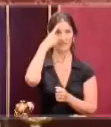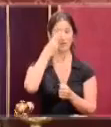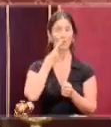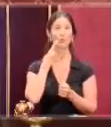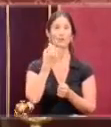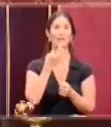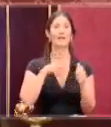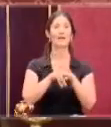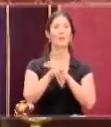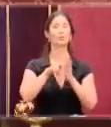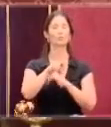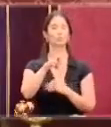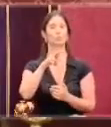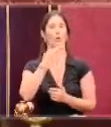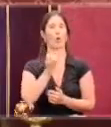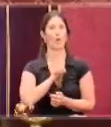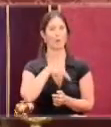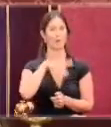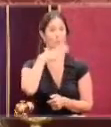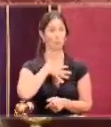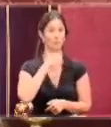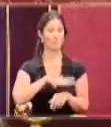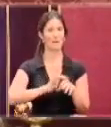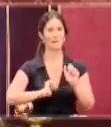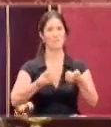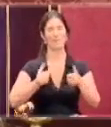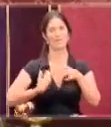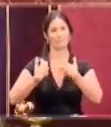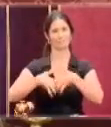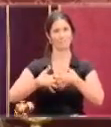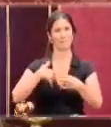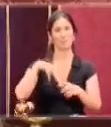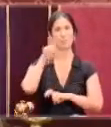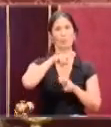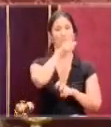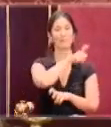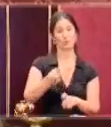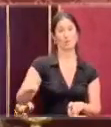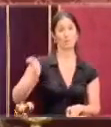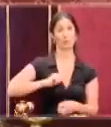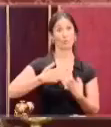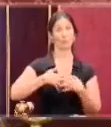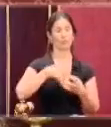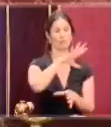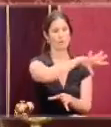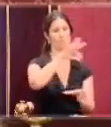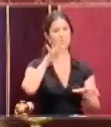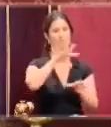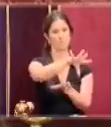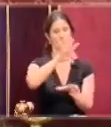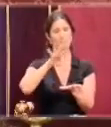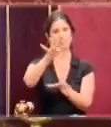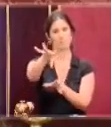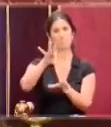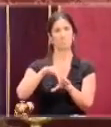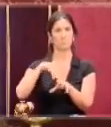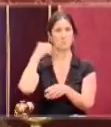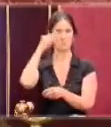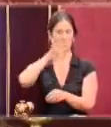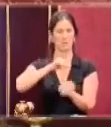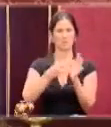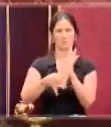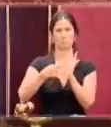del ayuntamiento para llevar a cabo esta oficina y quizás emplear el personal público que tenemos, los funcionarios públicos, que creo que están bastante